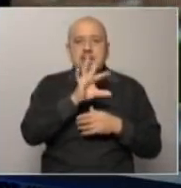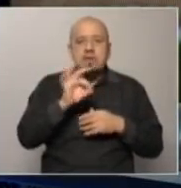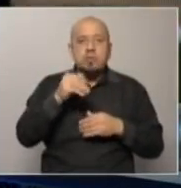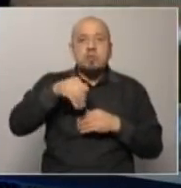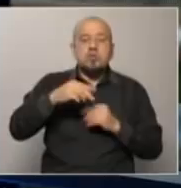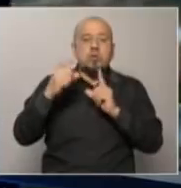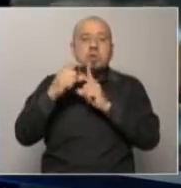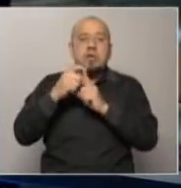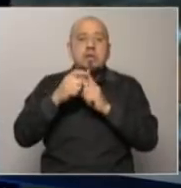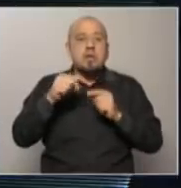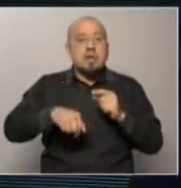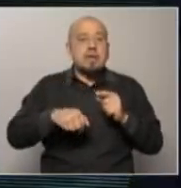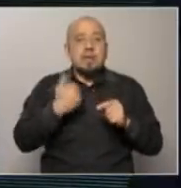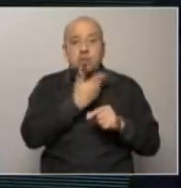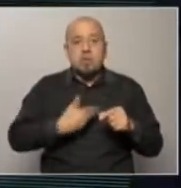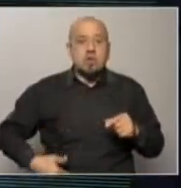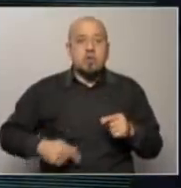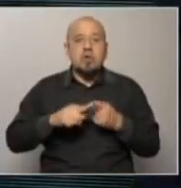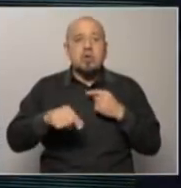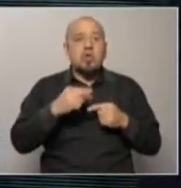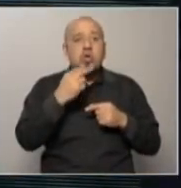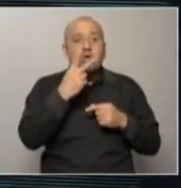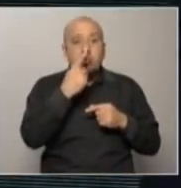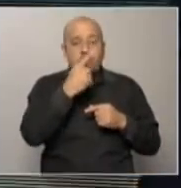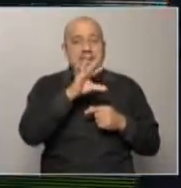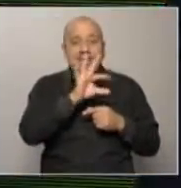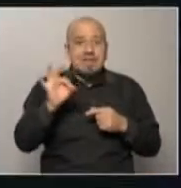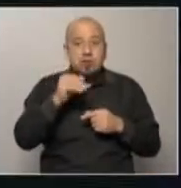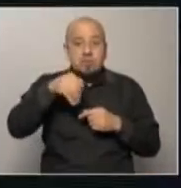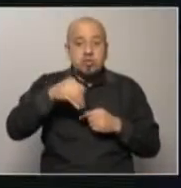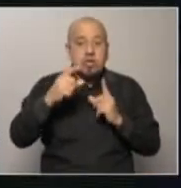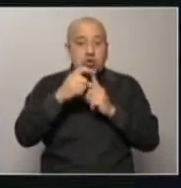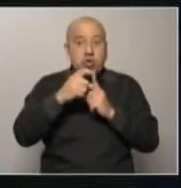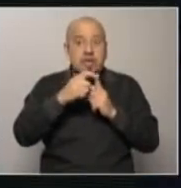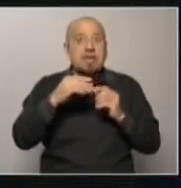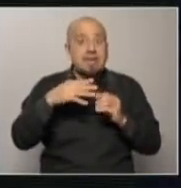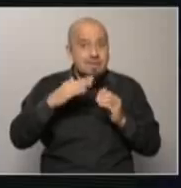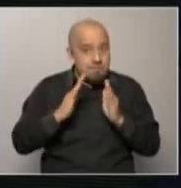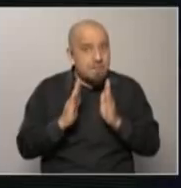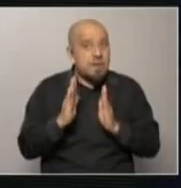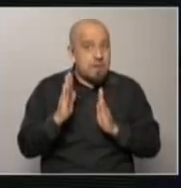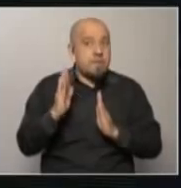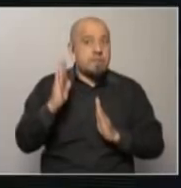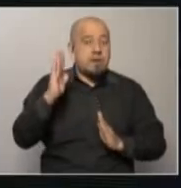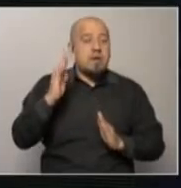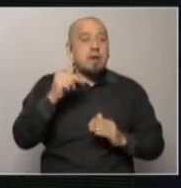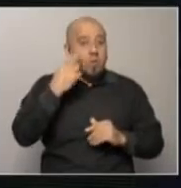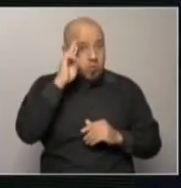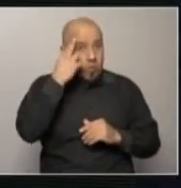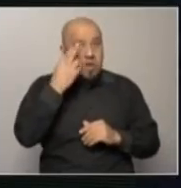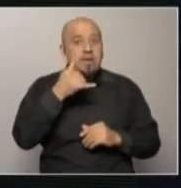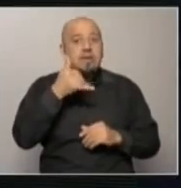y este año las proyecciones de este gobierno están por arriba de los 2500 millones de dólares y aumentando o sea Uruguay tenía espalda para poder aumentar